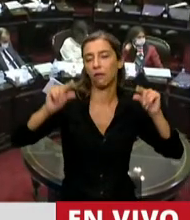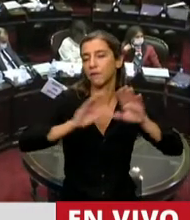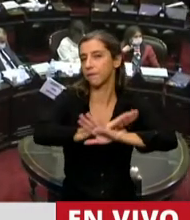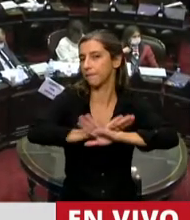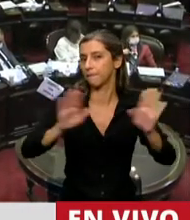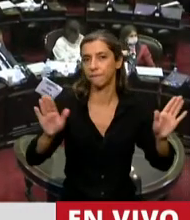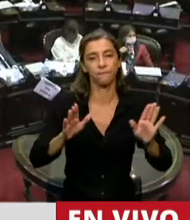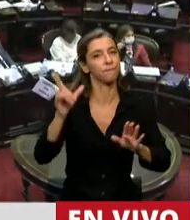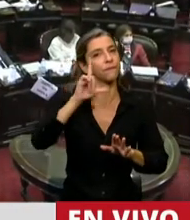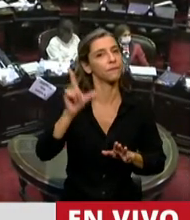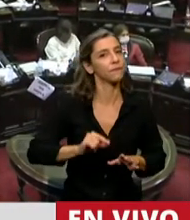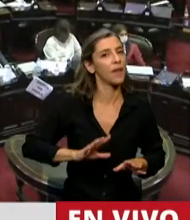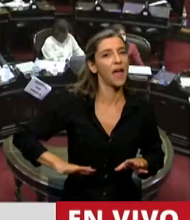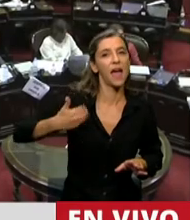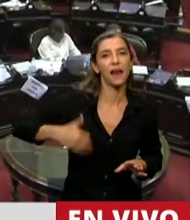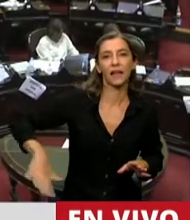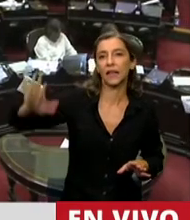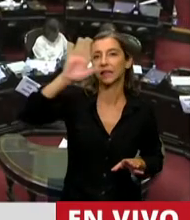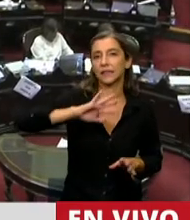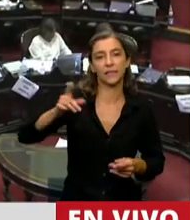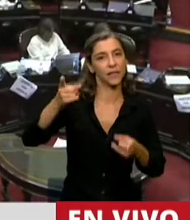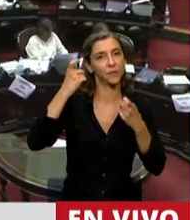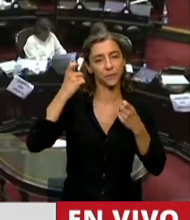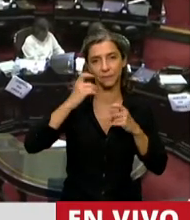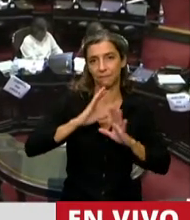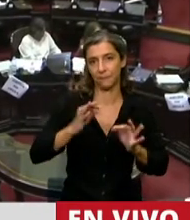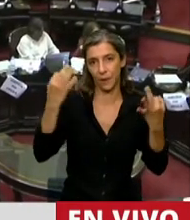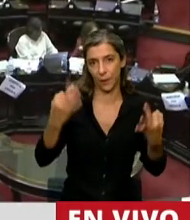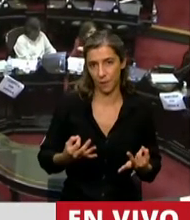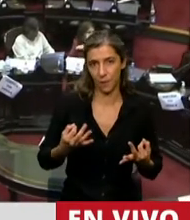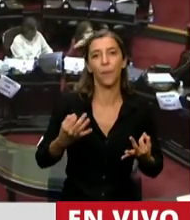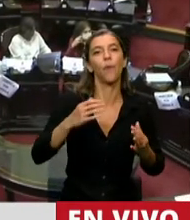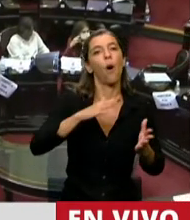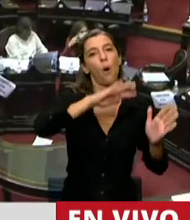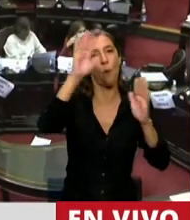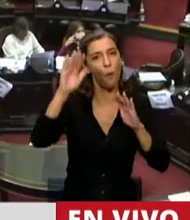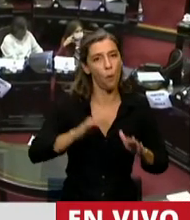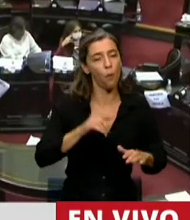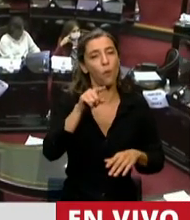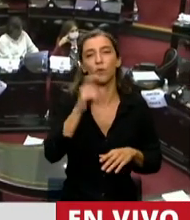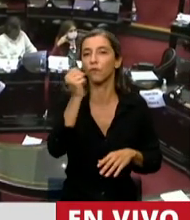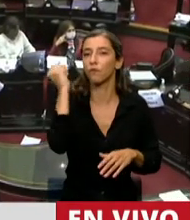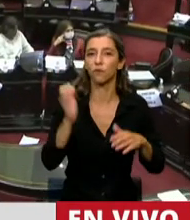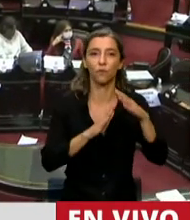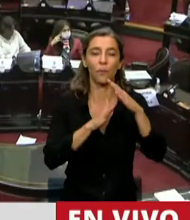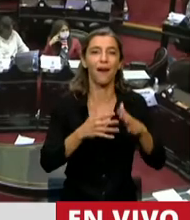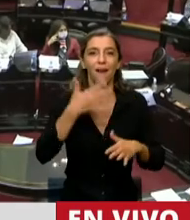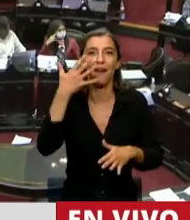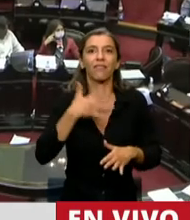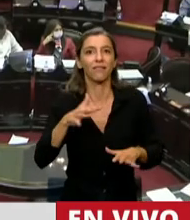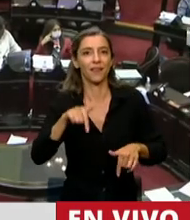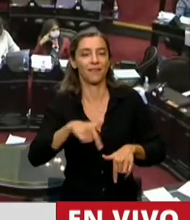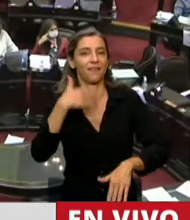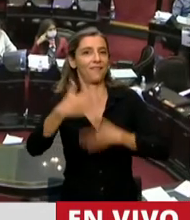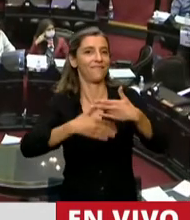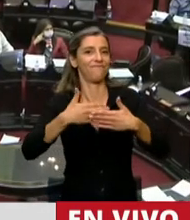de la ciencia y tecnología. Eso va a ser un elemento muy importante para un desarrollo integral que